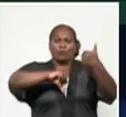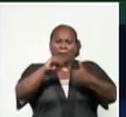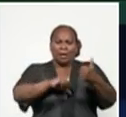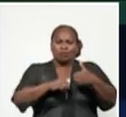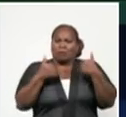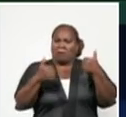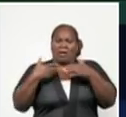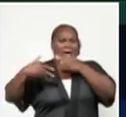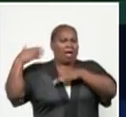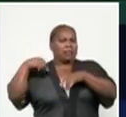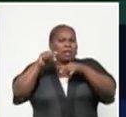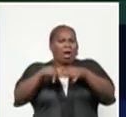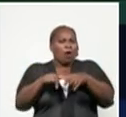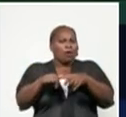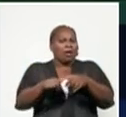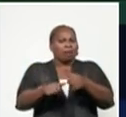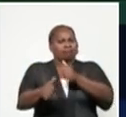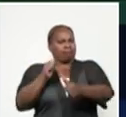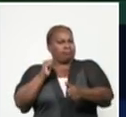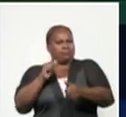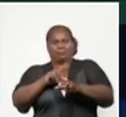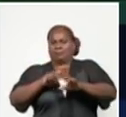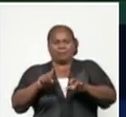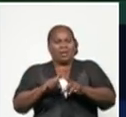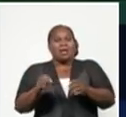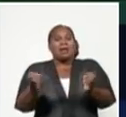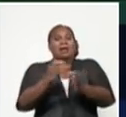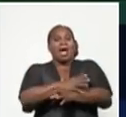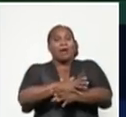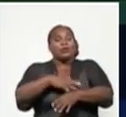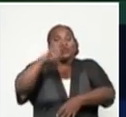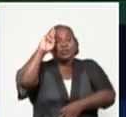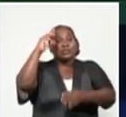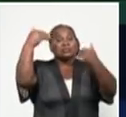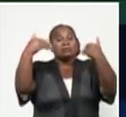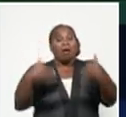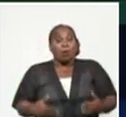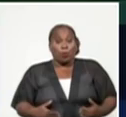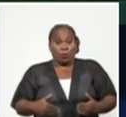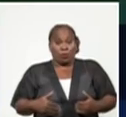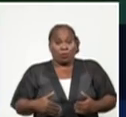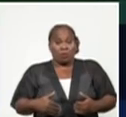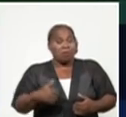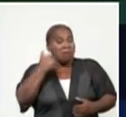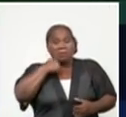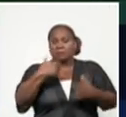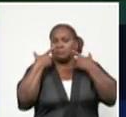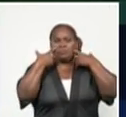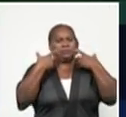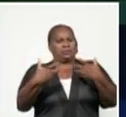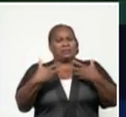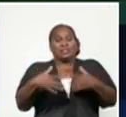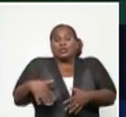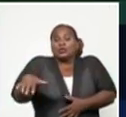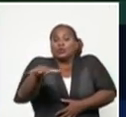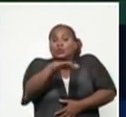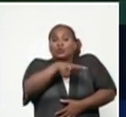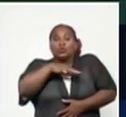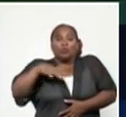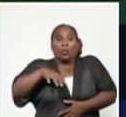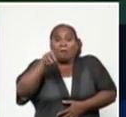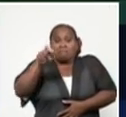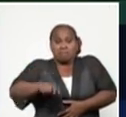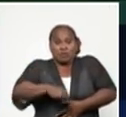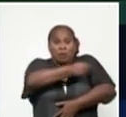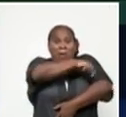Todos estamos claros que la salud humana es un bien público y que todos tenemos la responsabilidad de